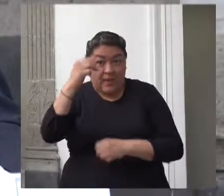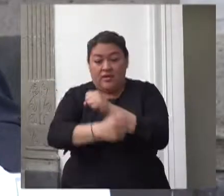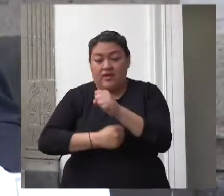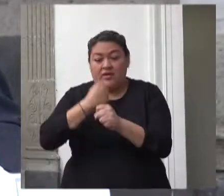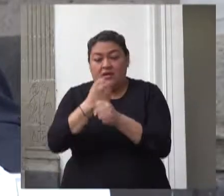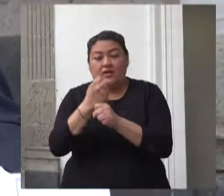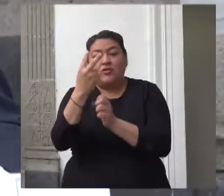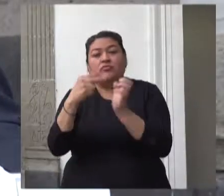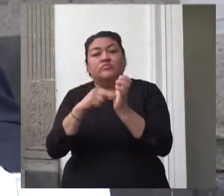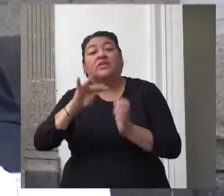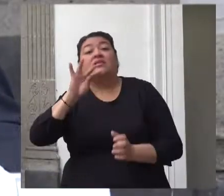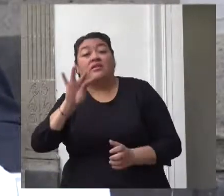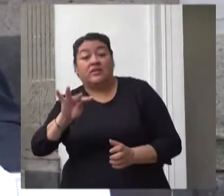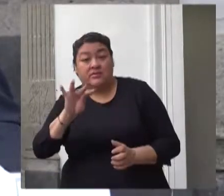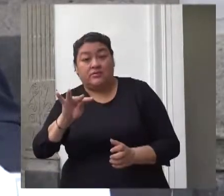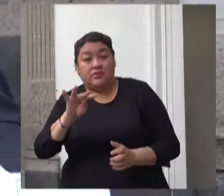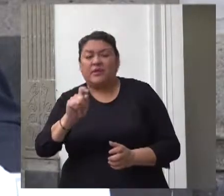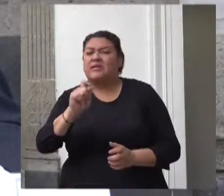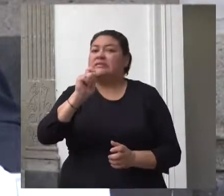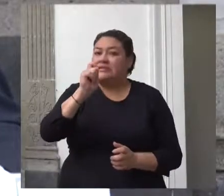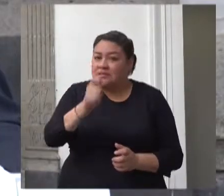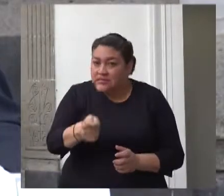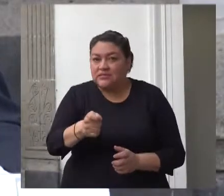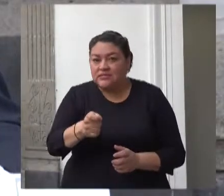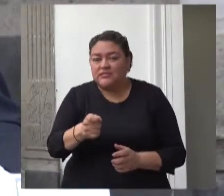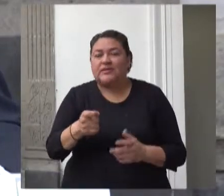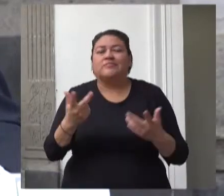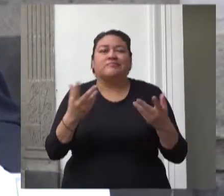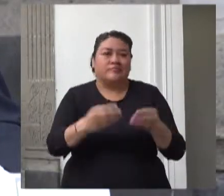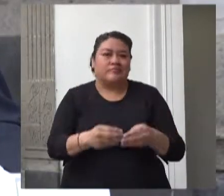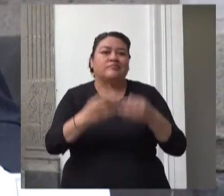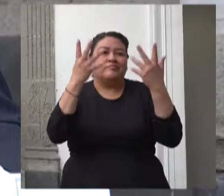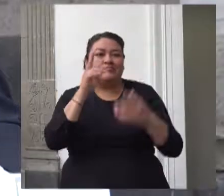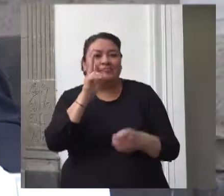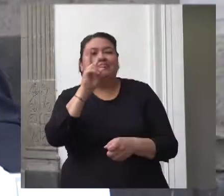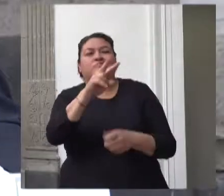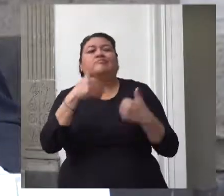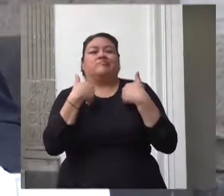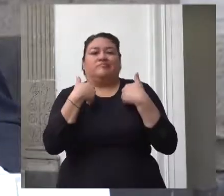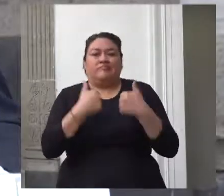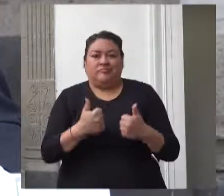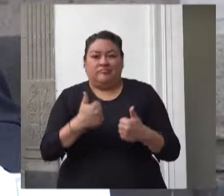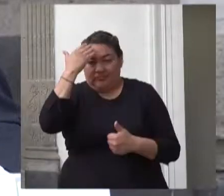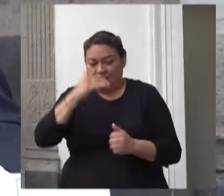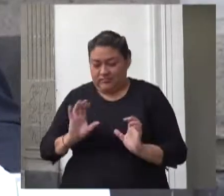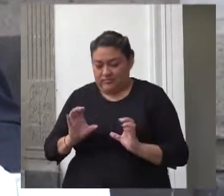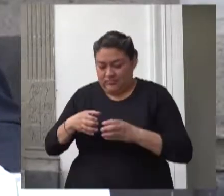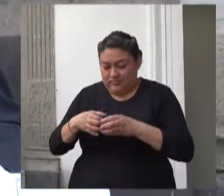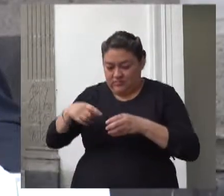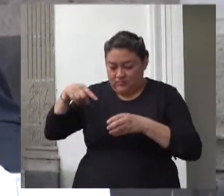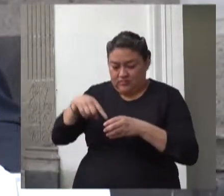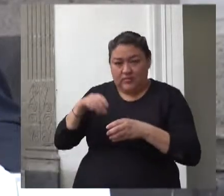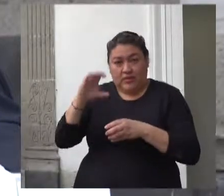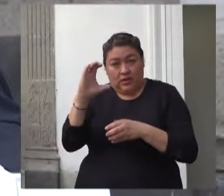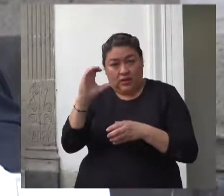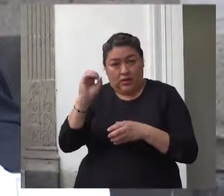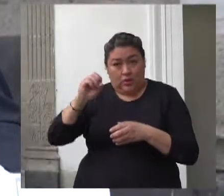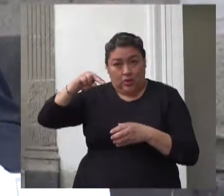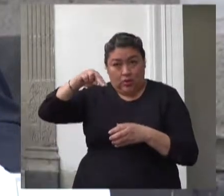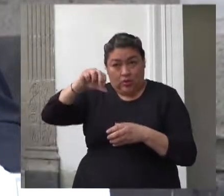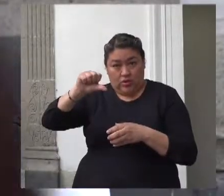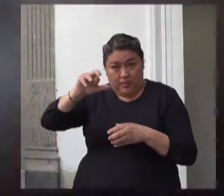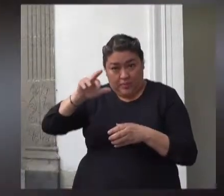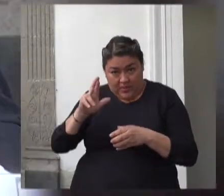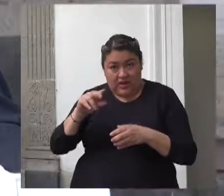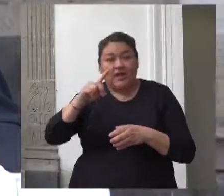2019 lo cual evidenció la determinación de la Conamer de exentar del